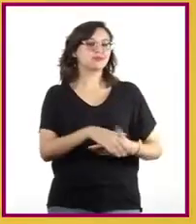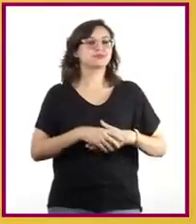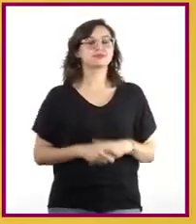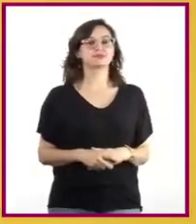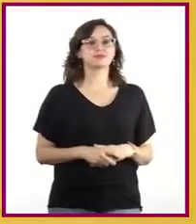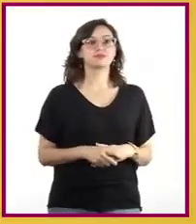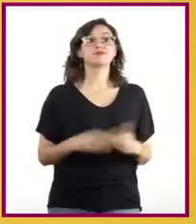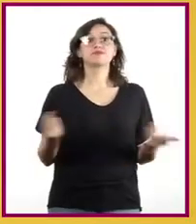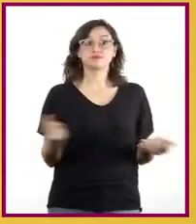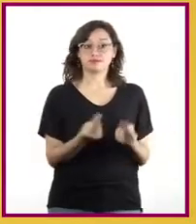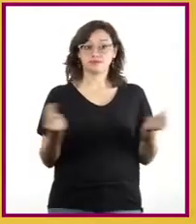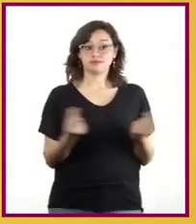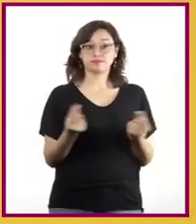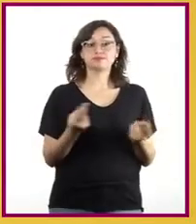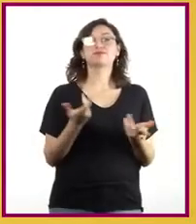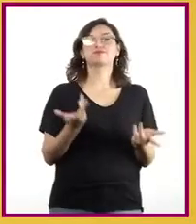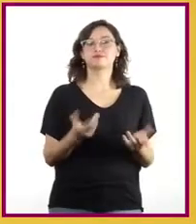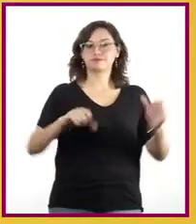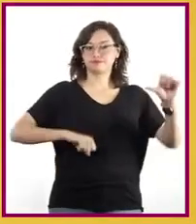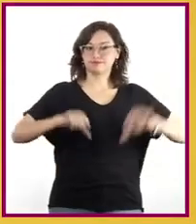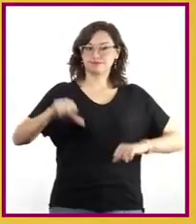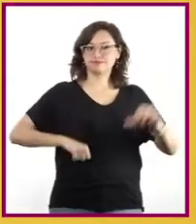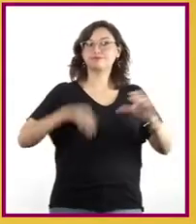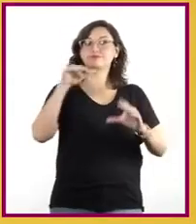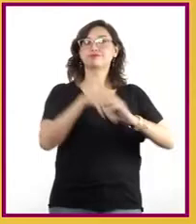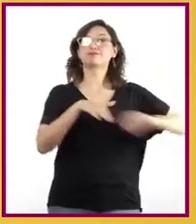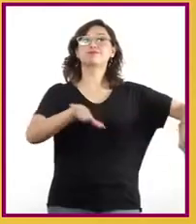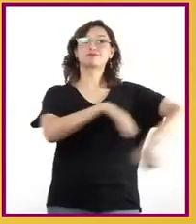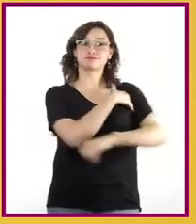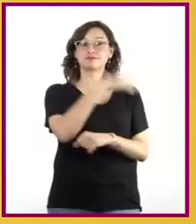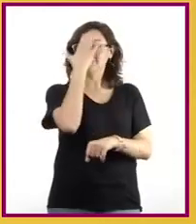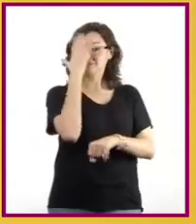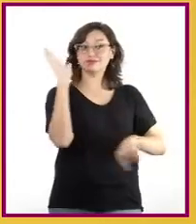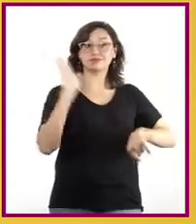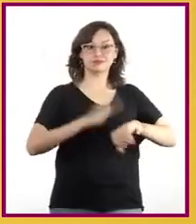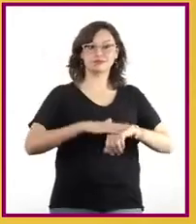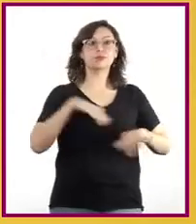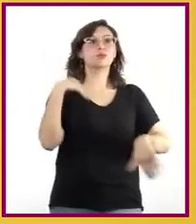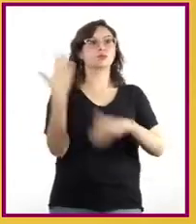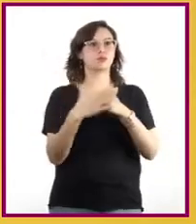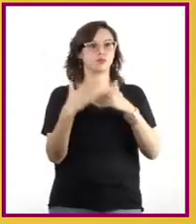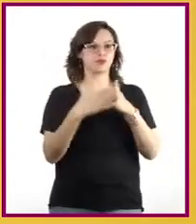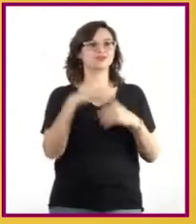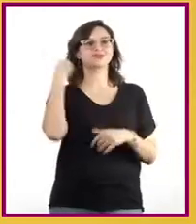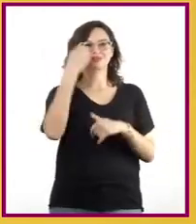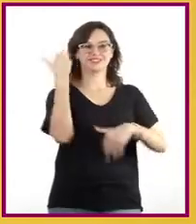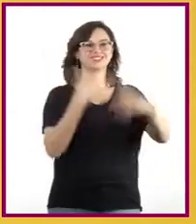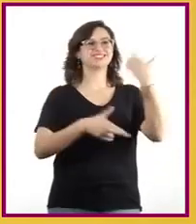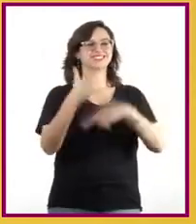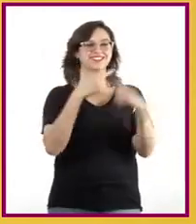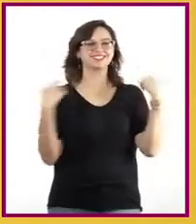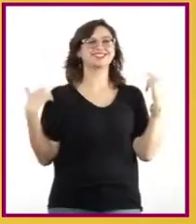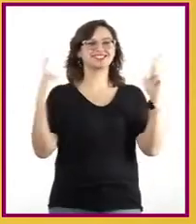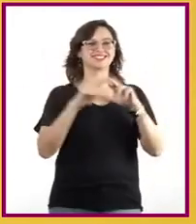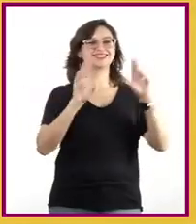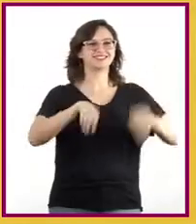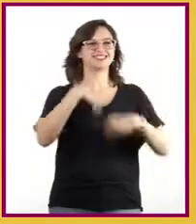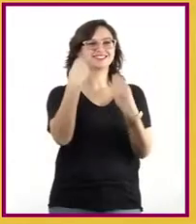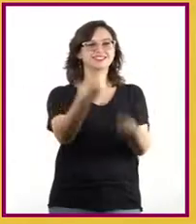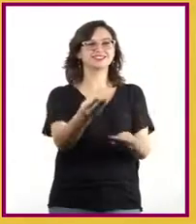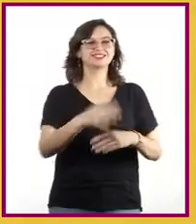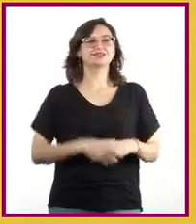No olviden incorporarlas a su carpeta de experiencias que tendrán que presentar a su docente cuando regresen a la escuela.